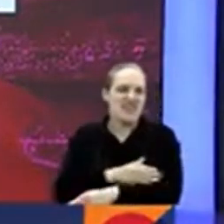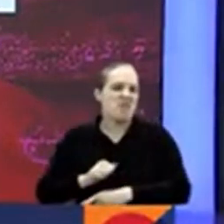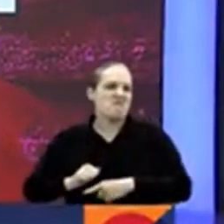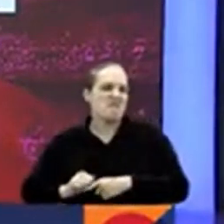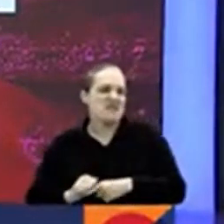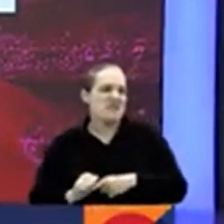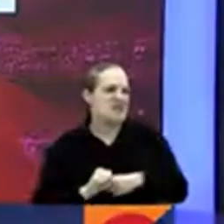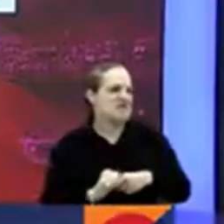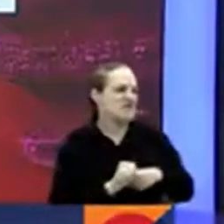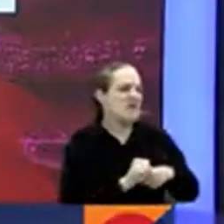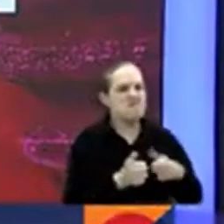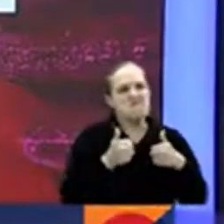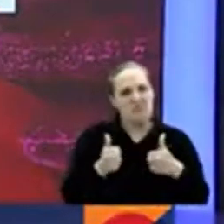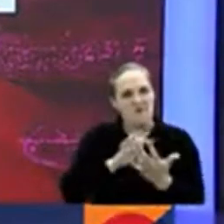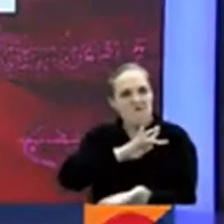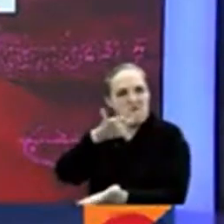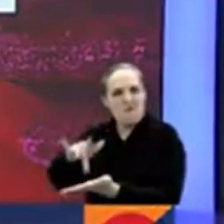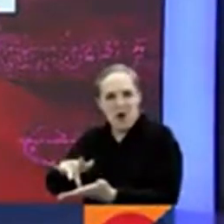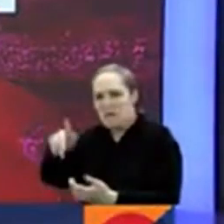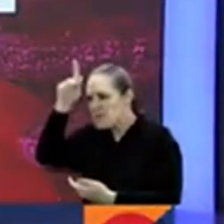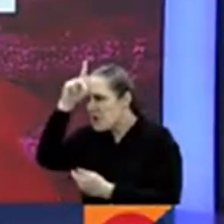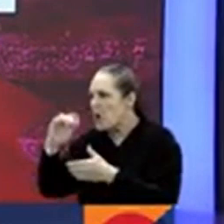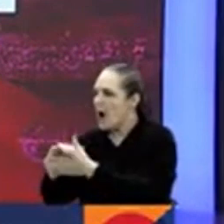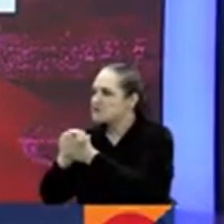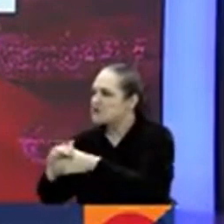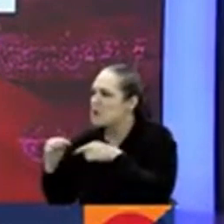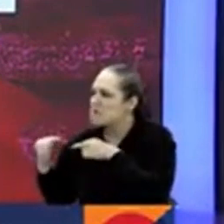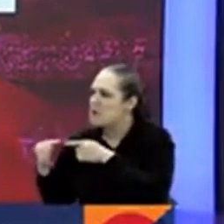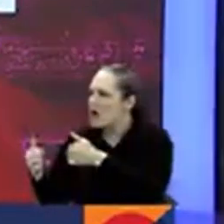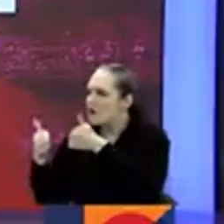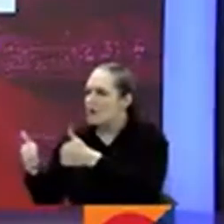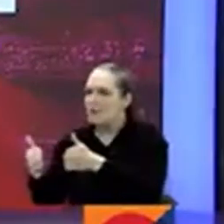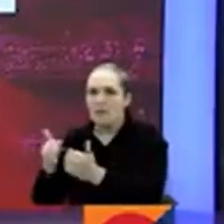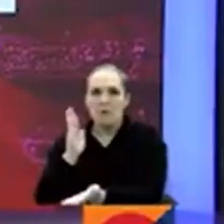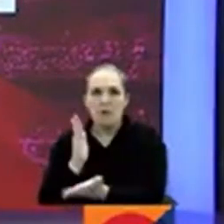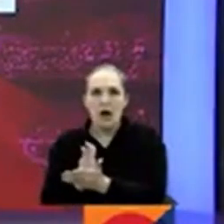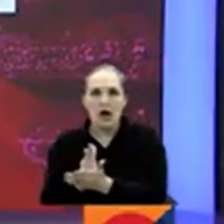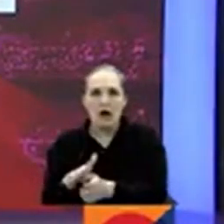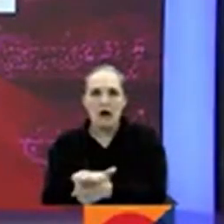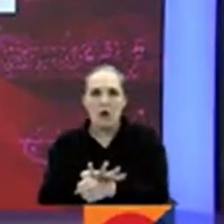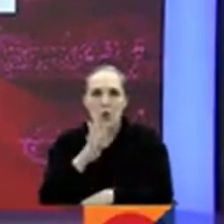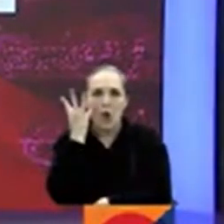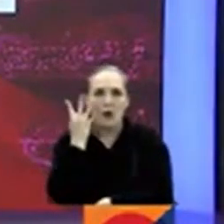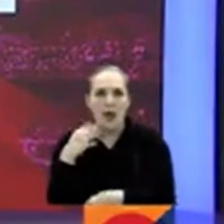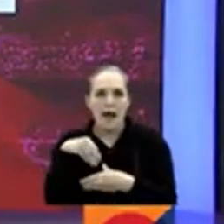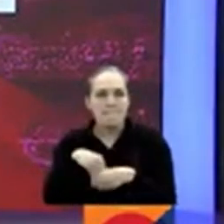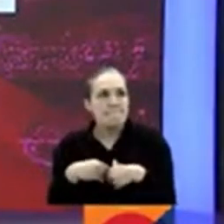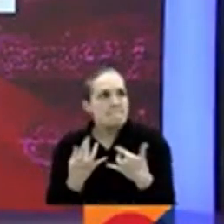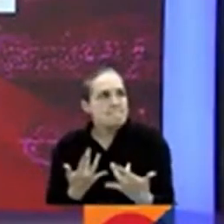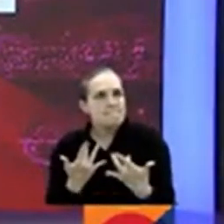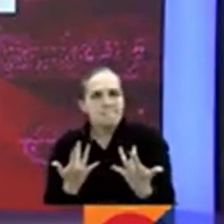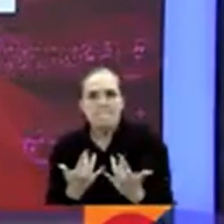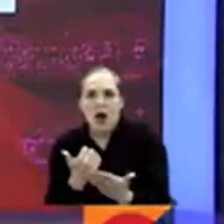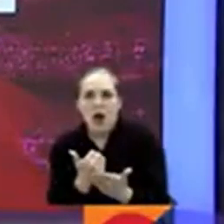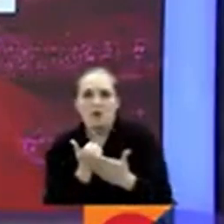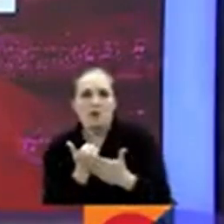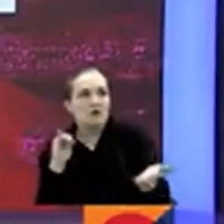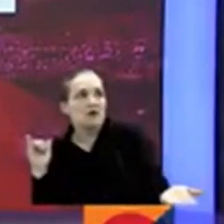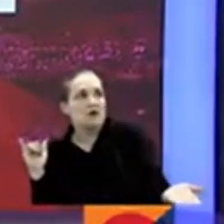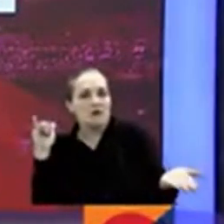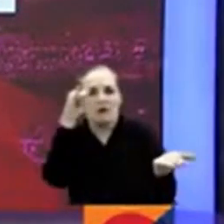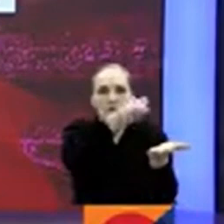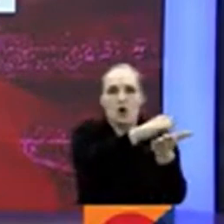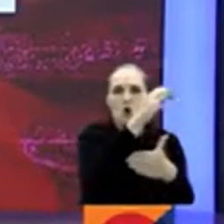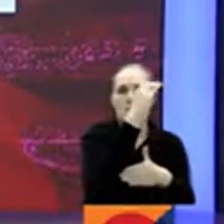buenos resultados conseguidos en Perú en los partidos amistosos, el equipo completó cuatro días ya, esperando una solución para regresar a Colombia. La